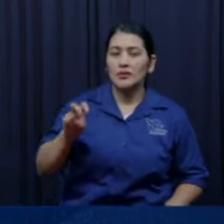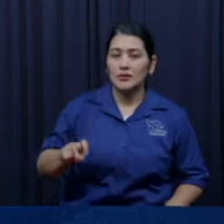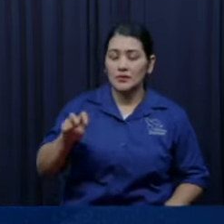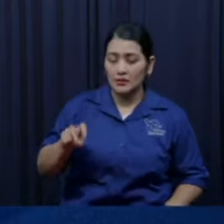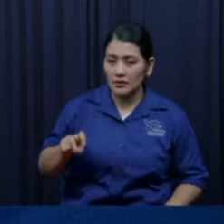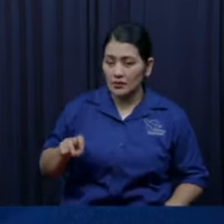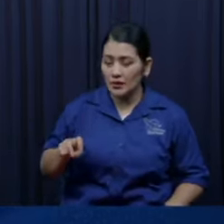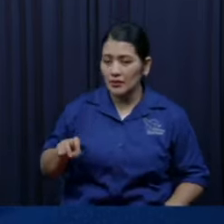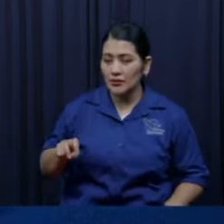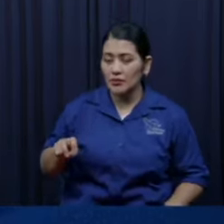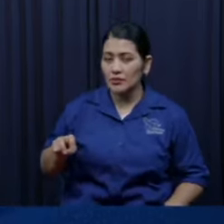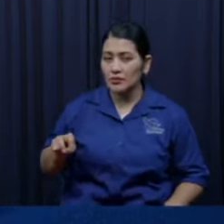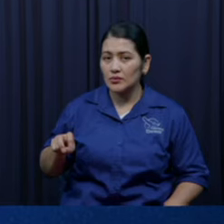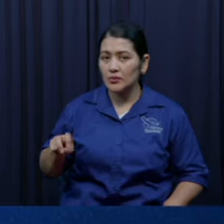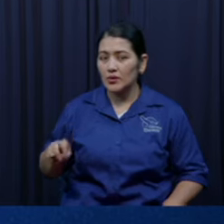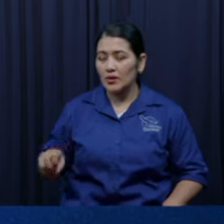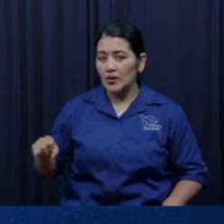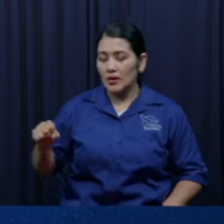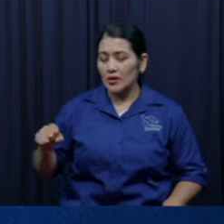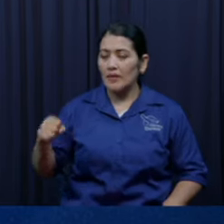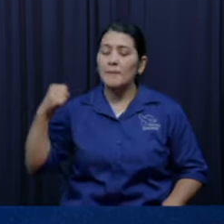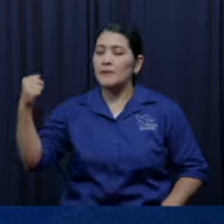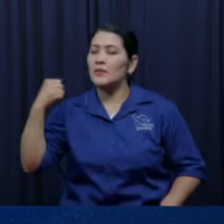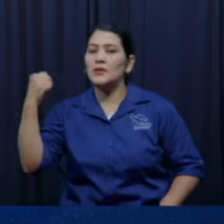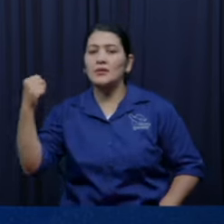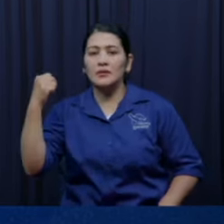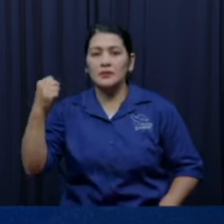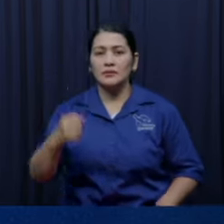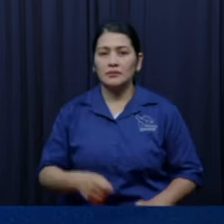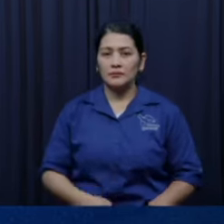tenemos que hacer de nosotros mismos en nuestra alma.